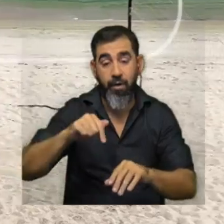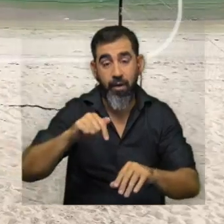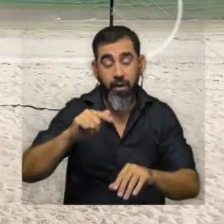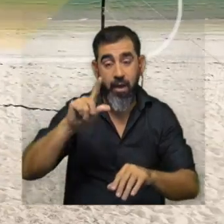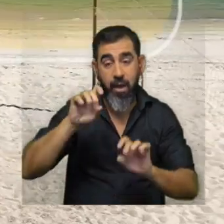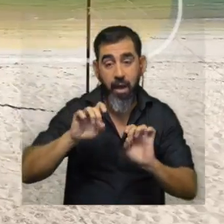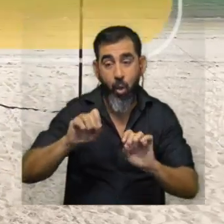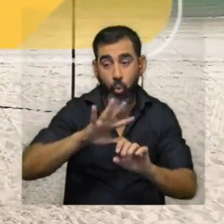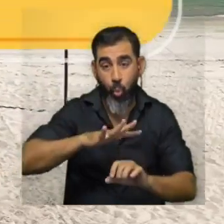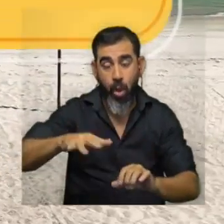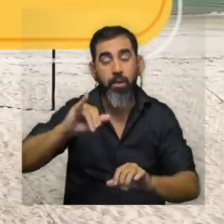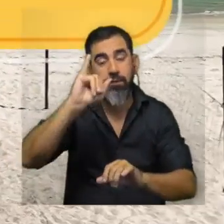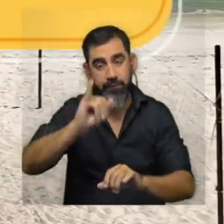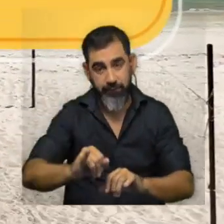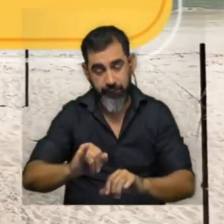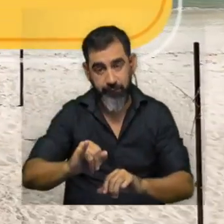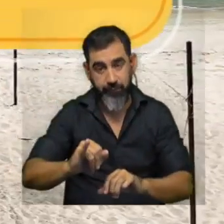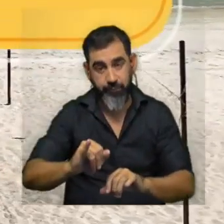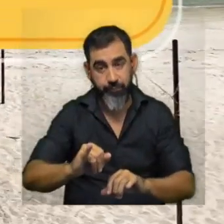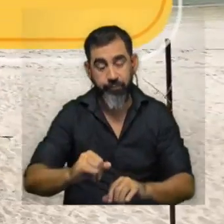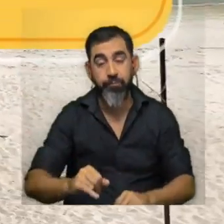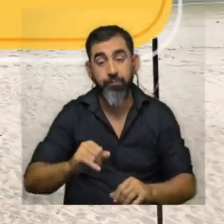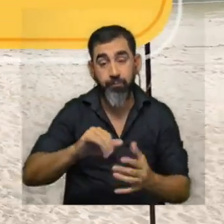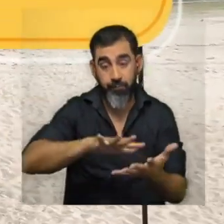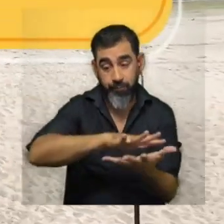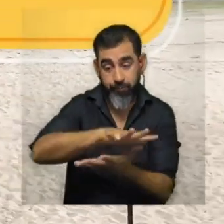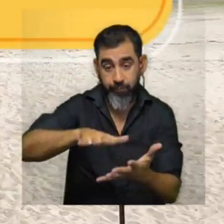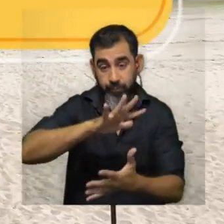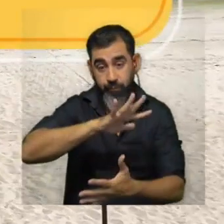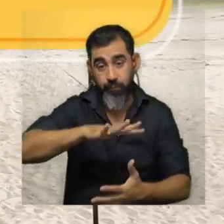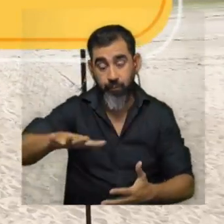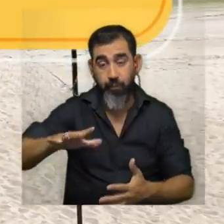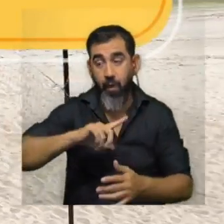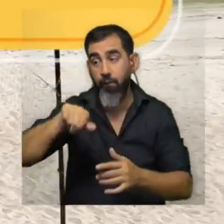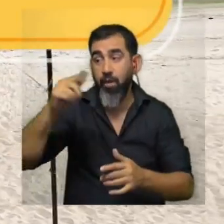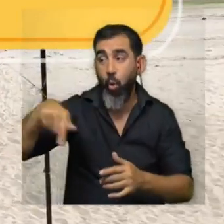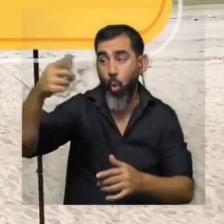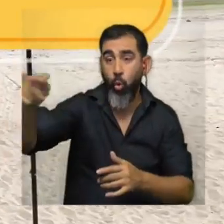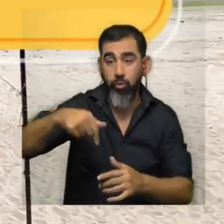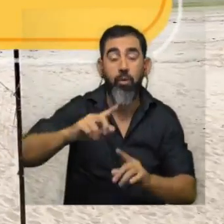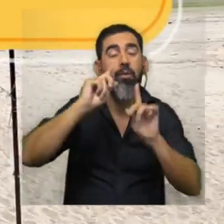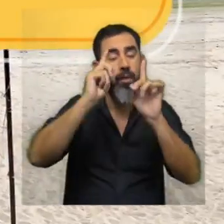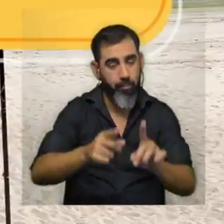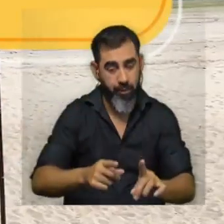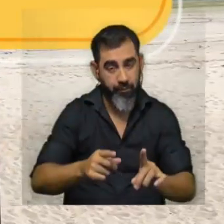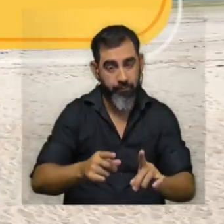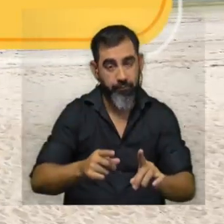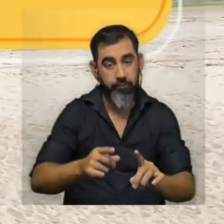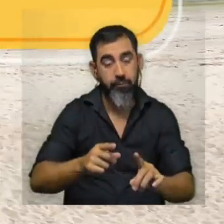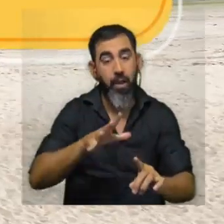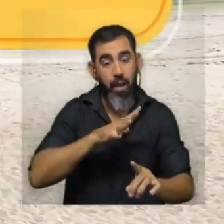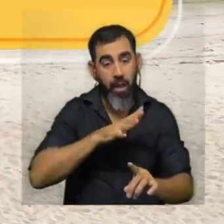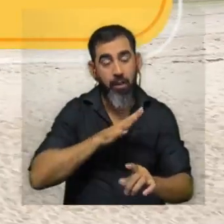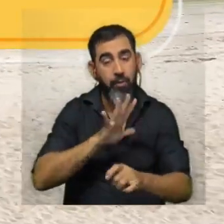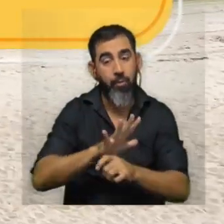Sí. ¿El estuario recibe floraciones de otro lado? También. El estuario funciona